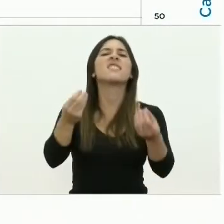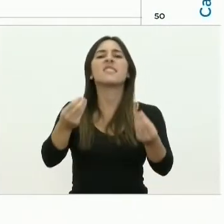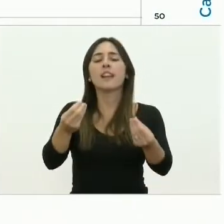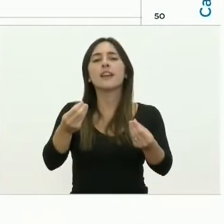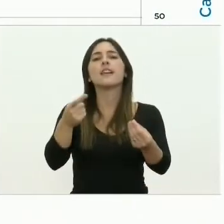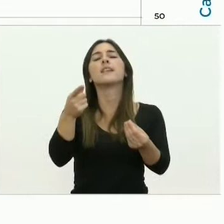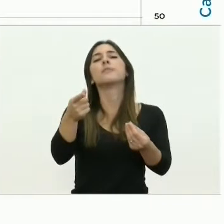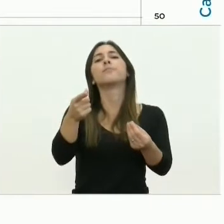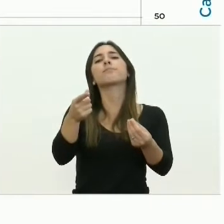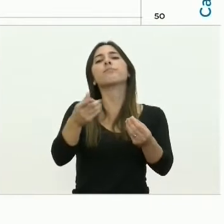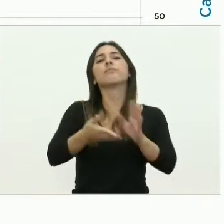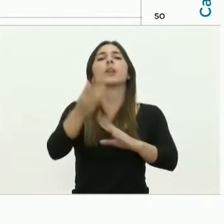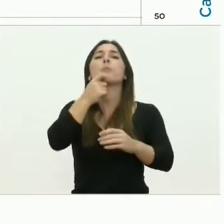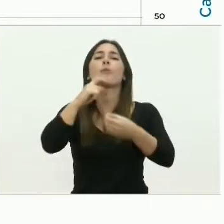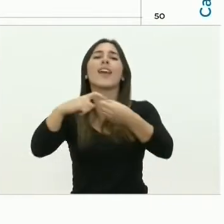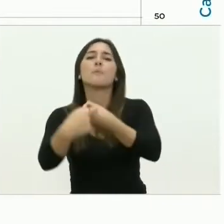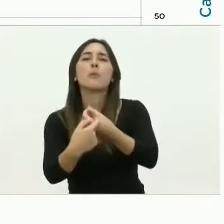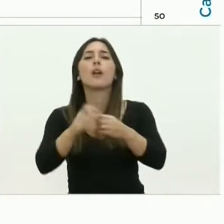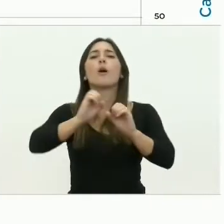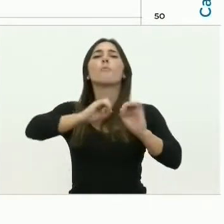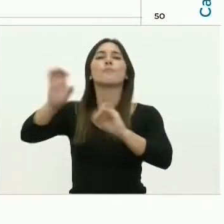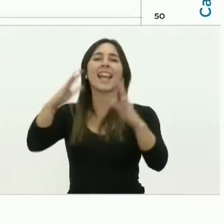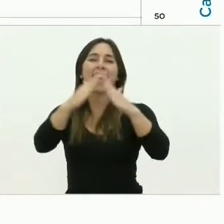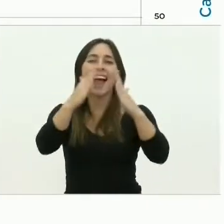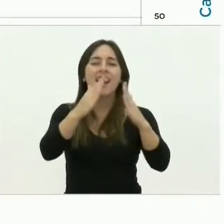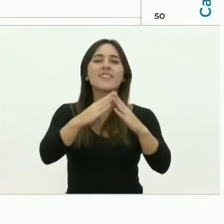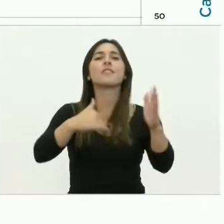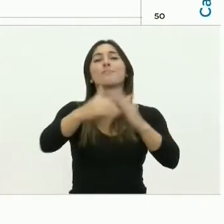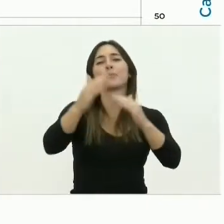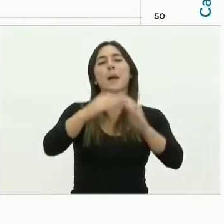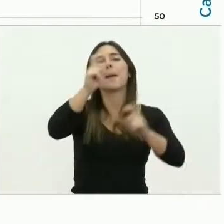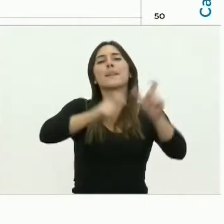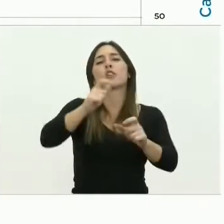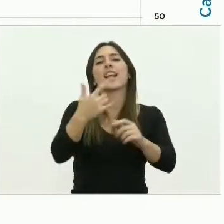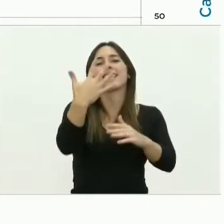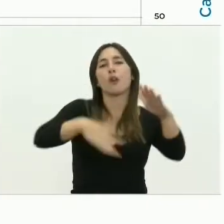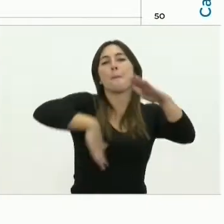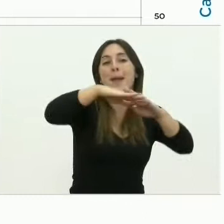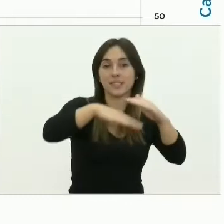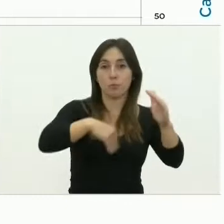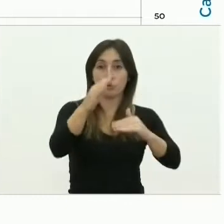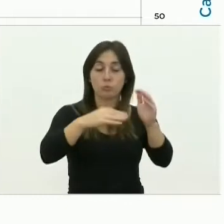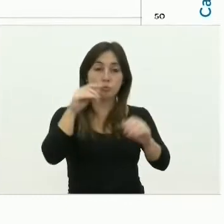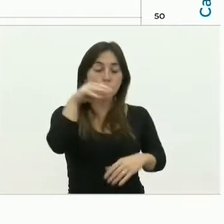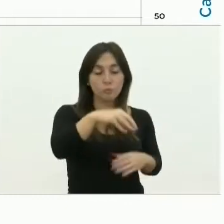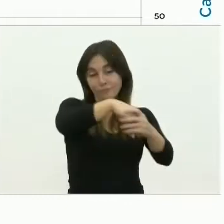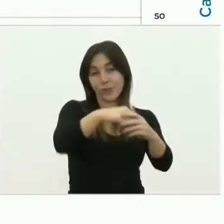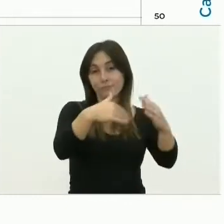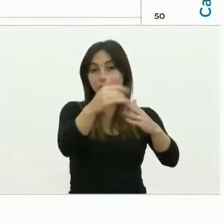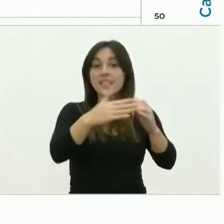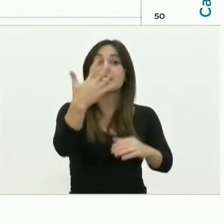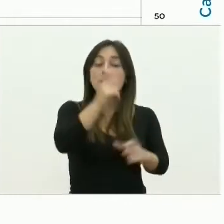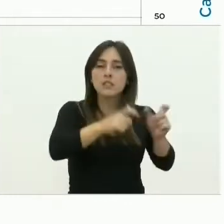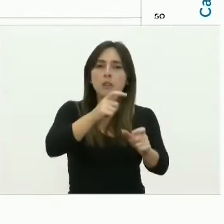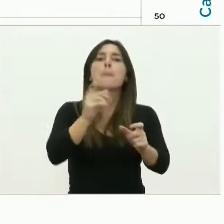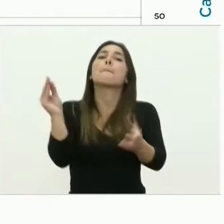ver con actividad inmobiliaria, mudanzas, obras privadas, hasta 5 trabajadores. Pero esto también, Gran